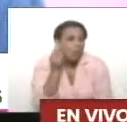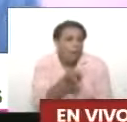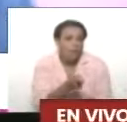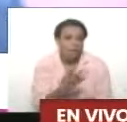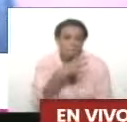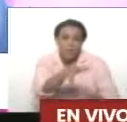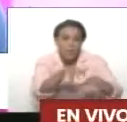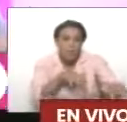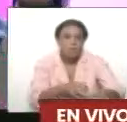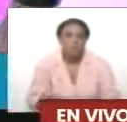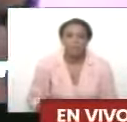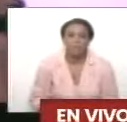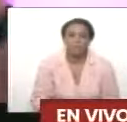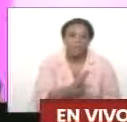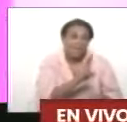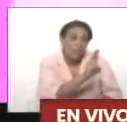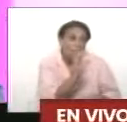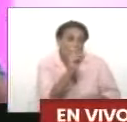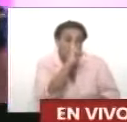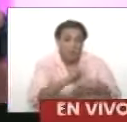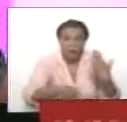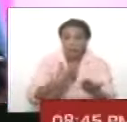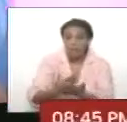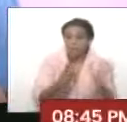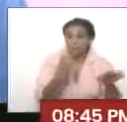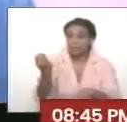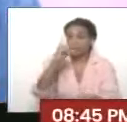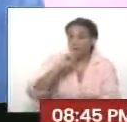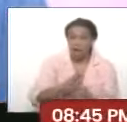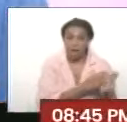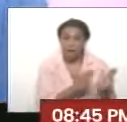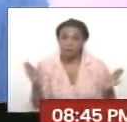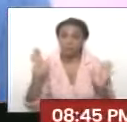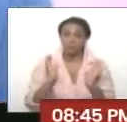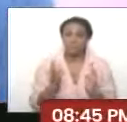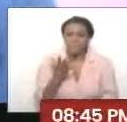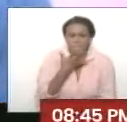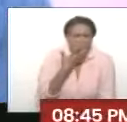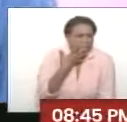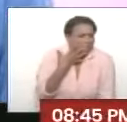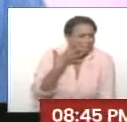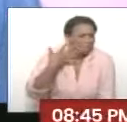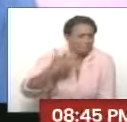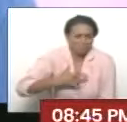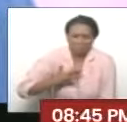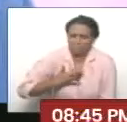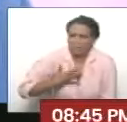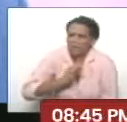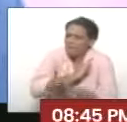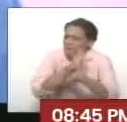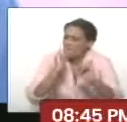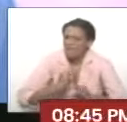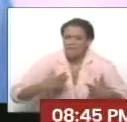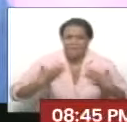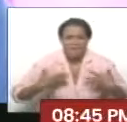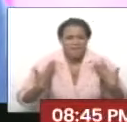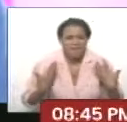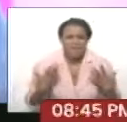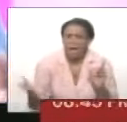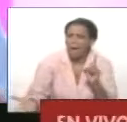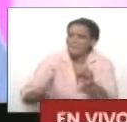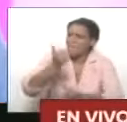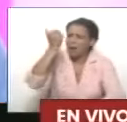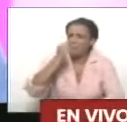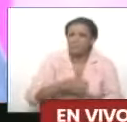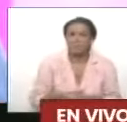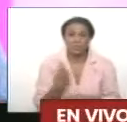40 años. Entonces estamos inmersos también en casi todas las misiones. Nos sentimos realmente felices por esos avances que han ocurrido,